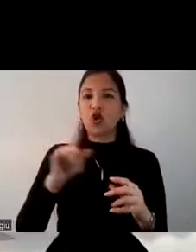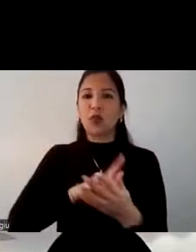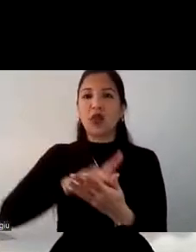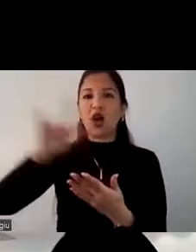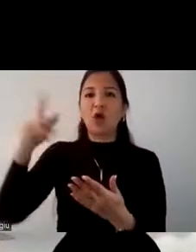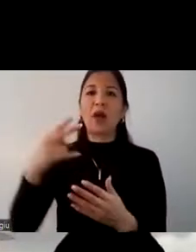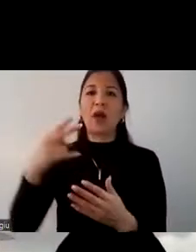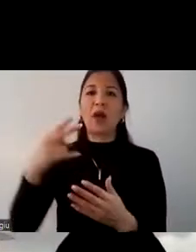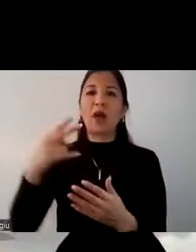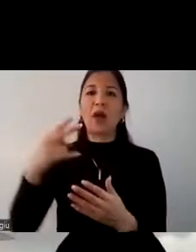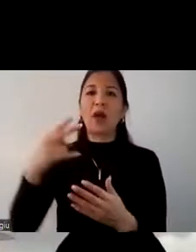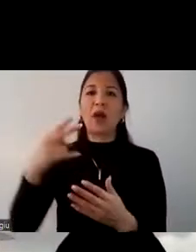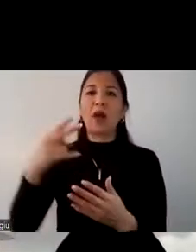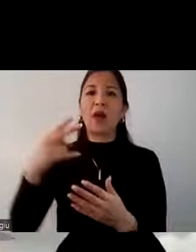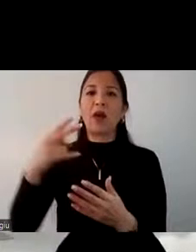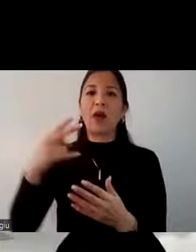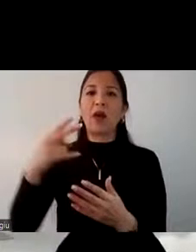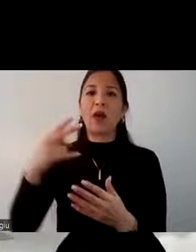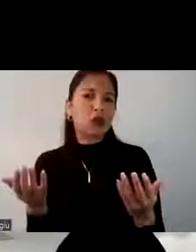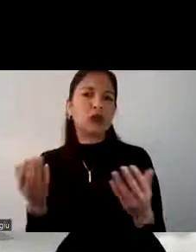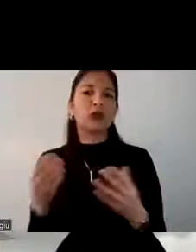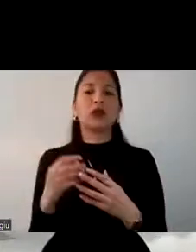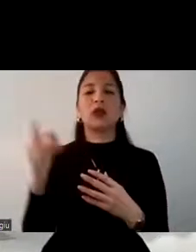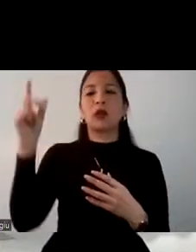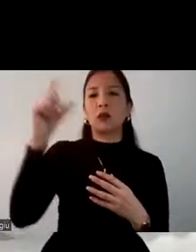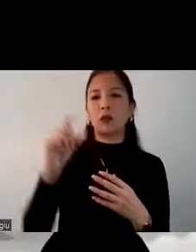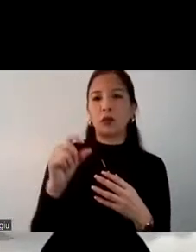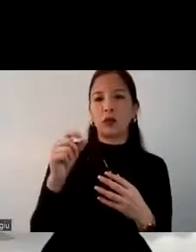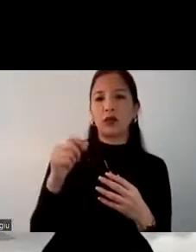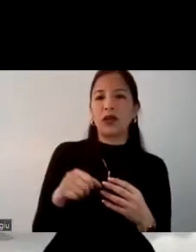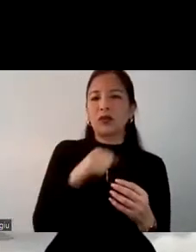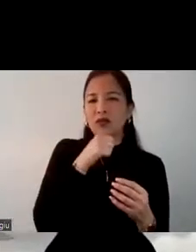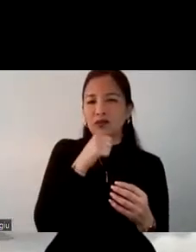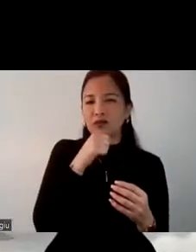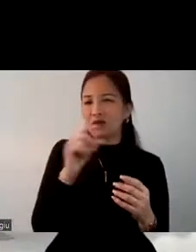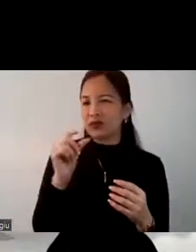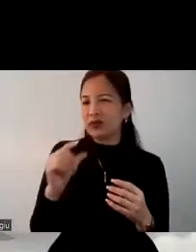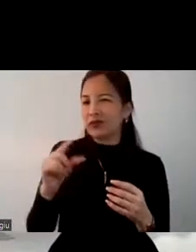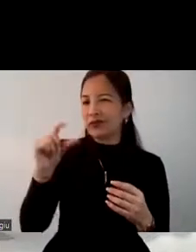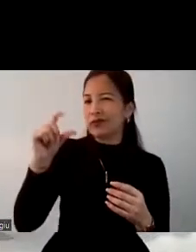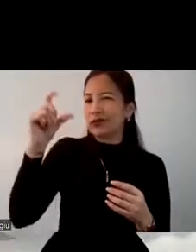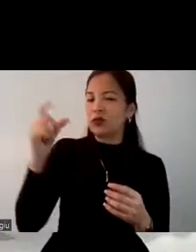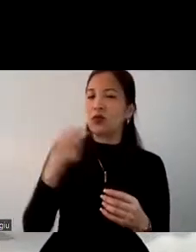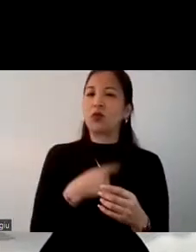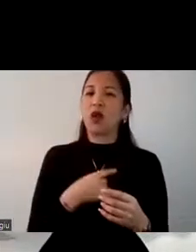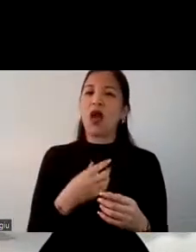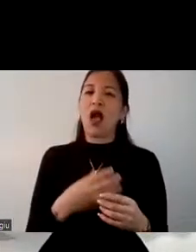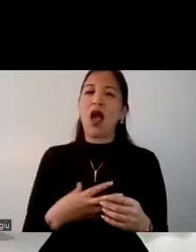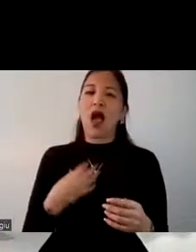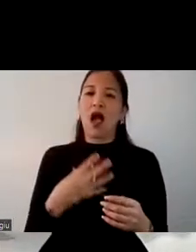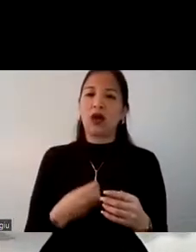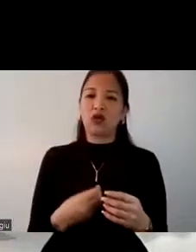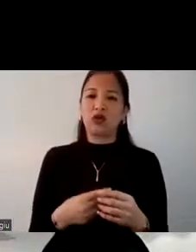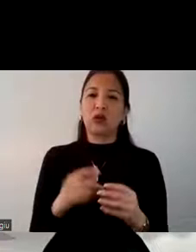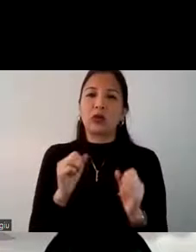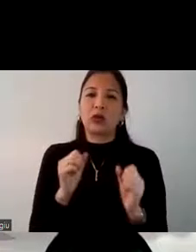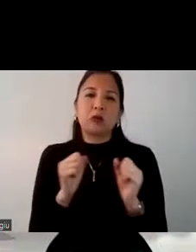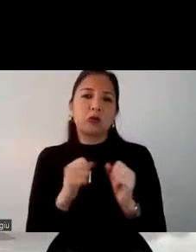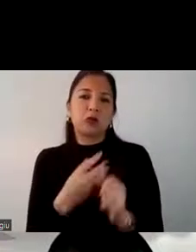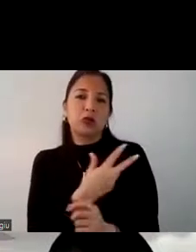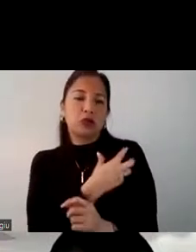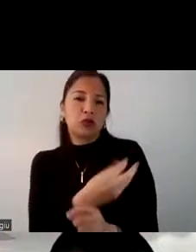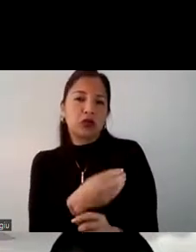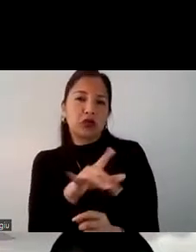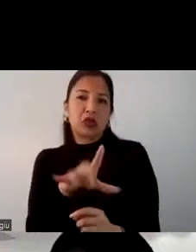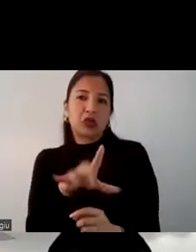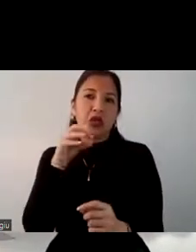Y acá esto lo vemos en las personas un poco más adultas. Esto quizás por el temor aún del contagio y de los